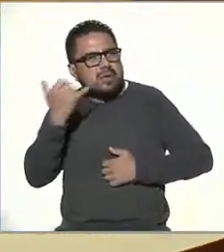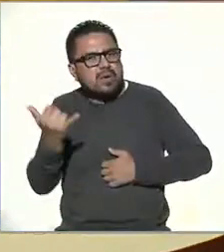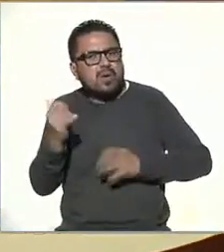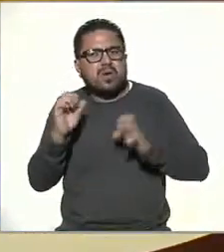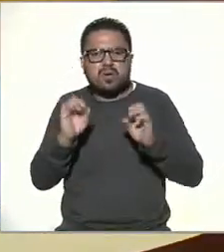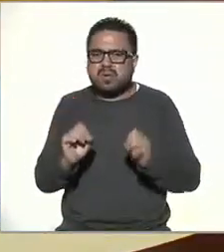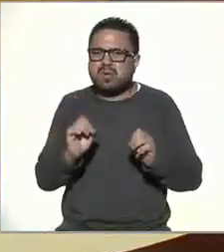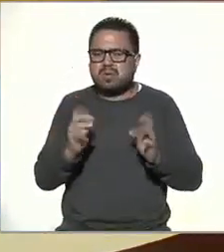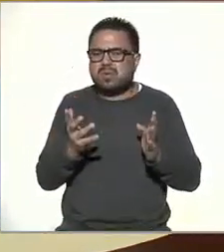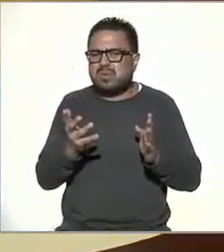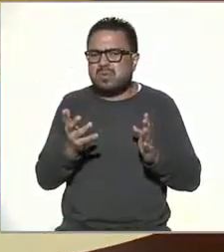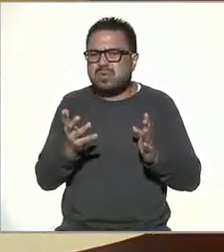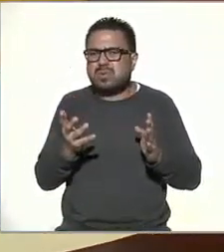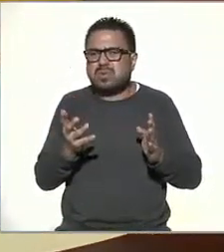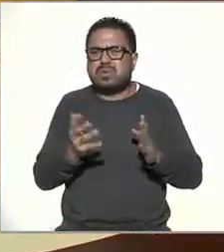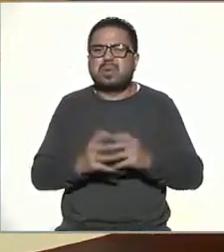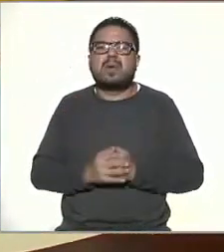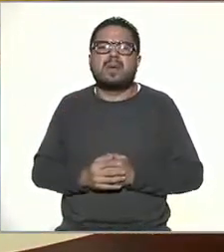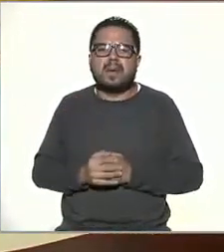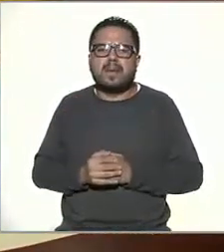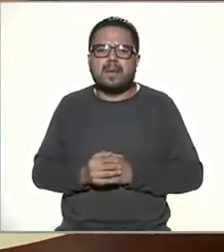este o un